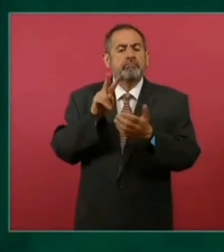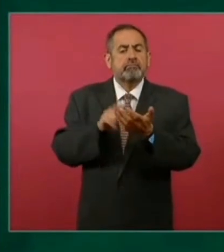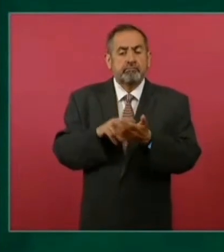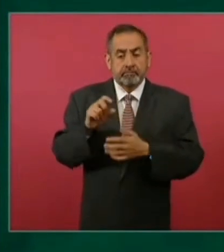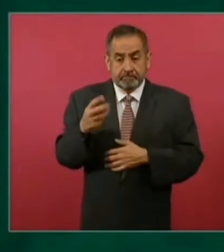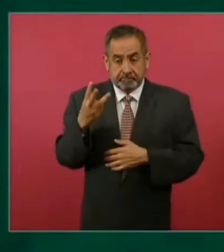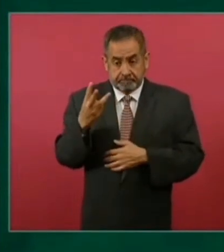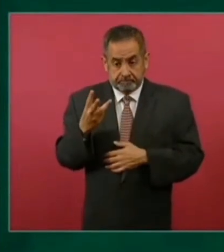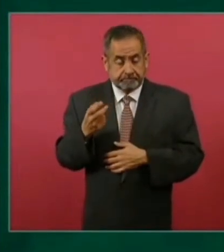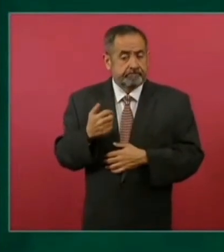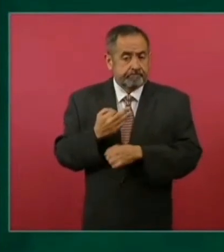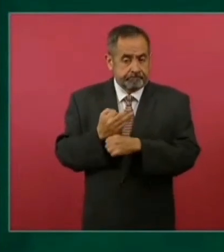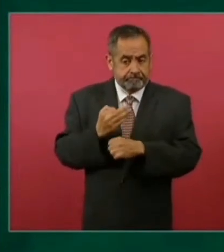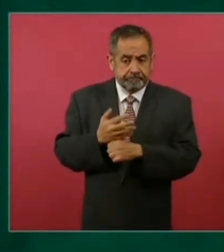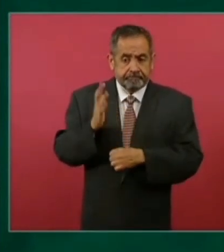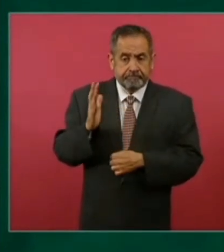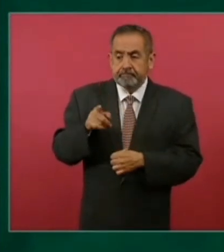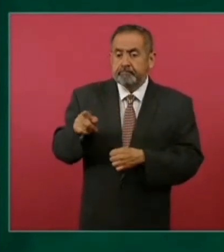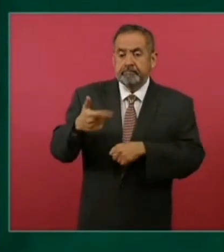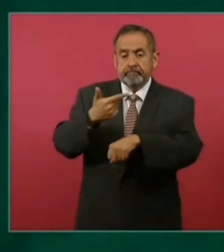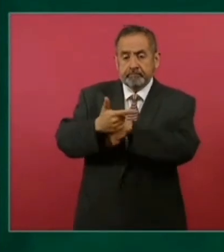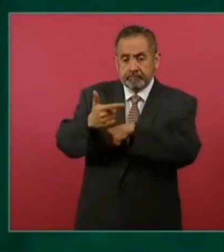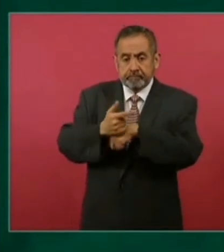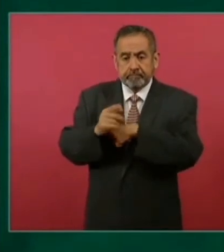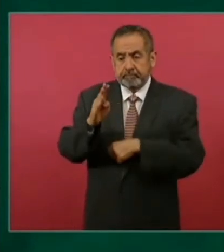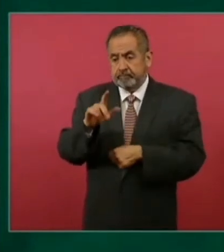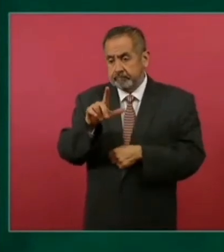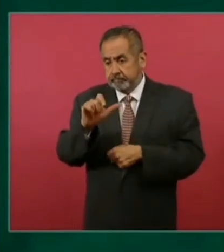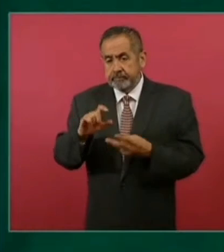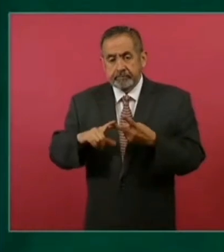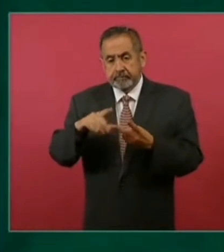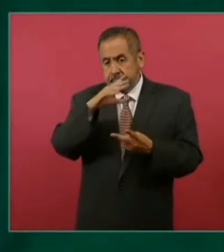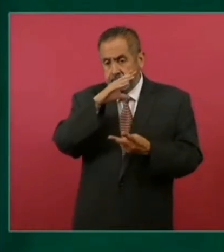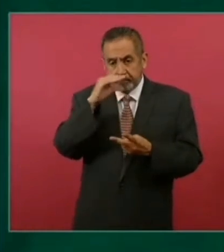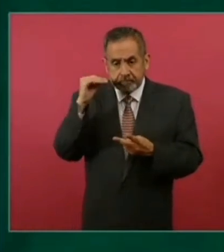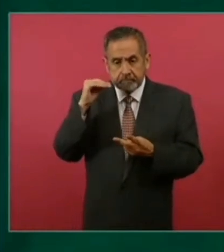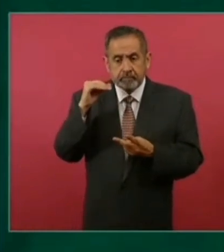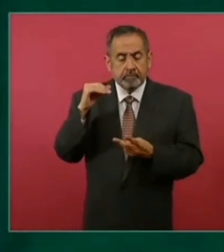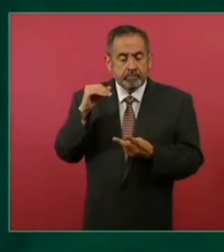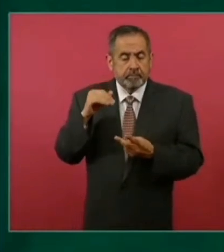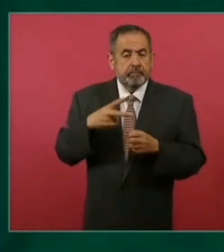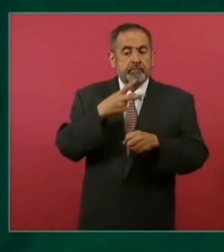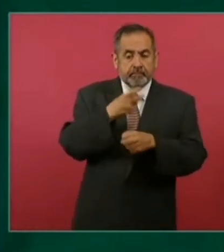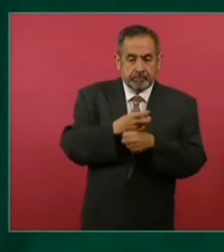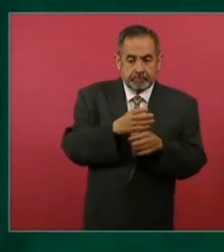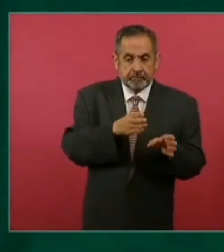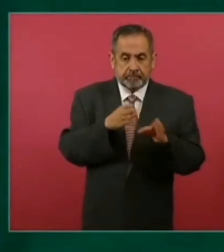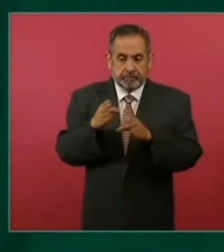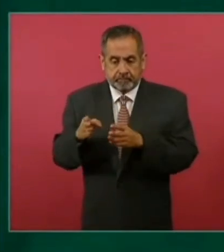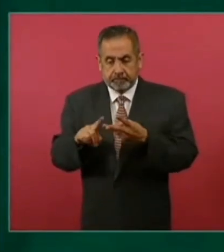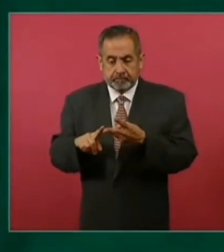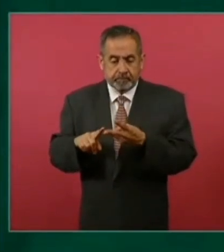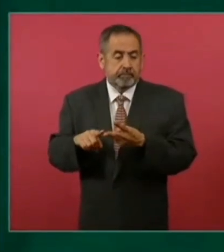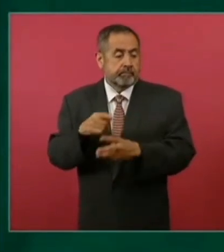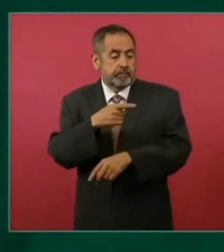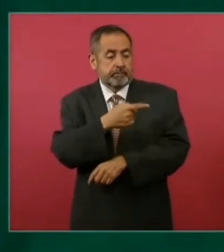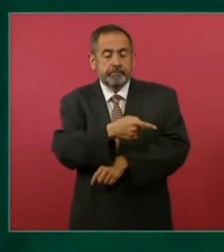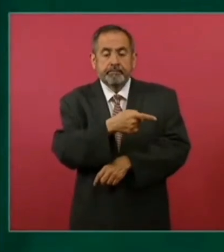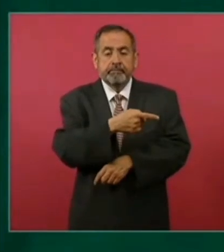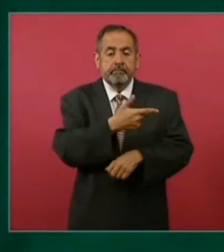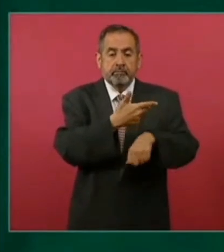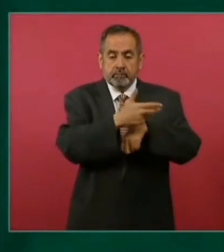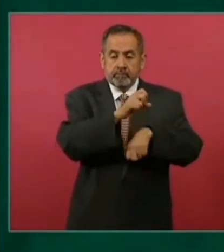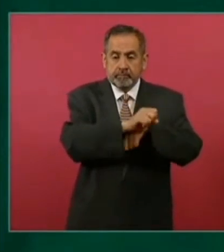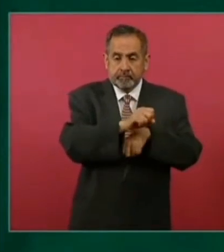trabajando en Guatemala, Belice y Cuba en una primera etapa y la segunda etapa de Honduras y de El Salvador. entonces